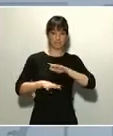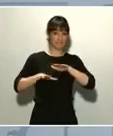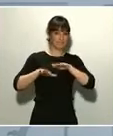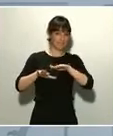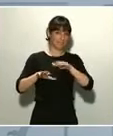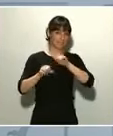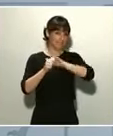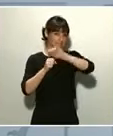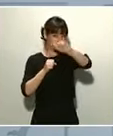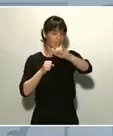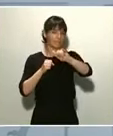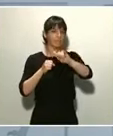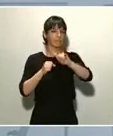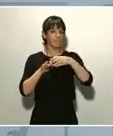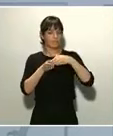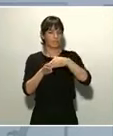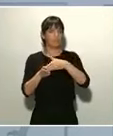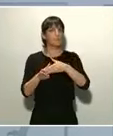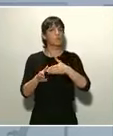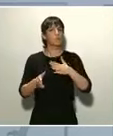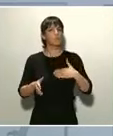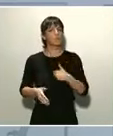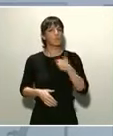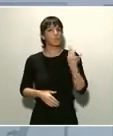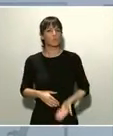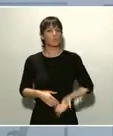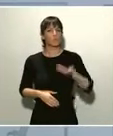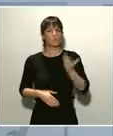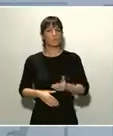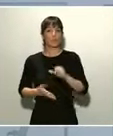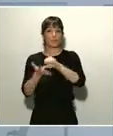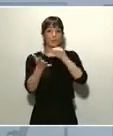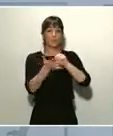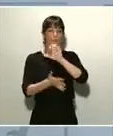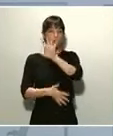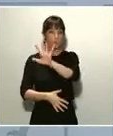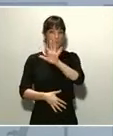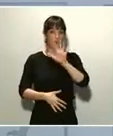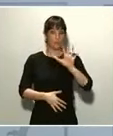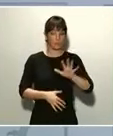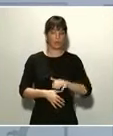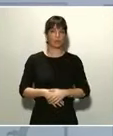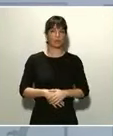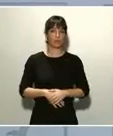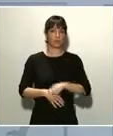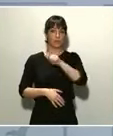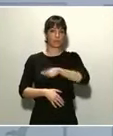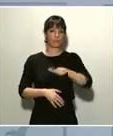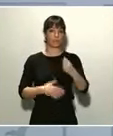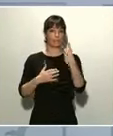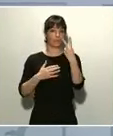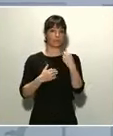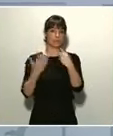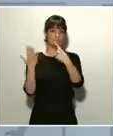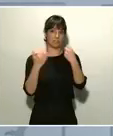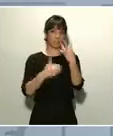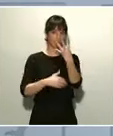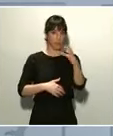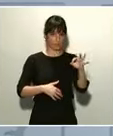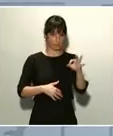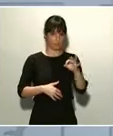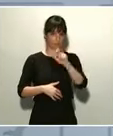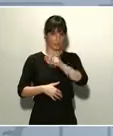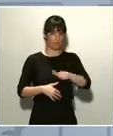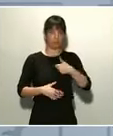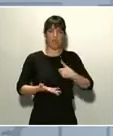en 55 ciudades, con un total de 2.640 efectivos apoyando diferentes servicios sociales, la instalación de